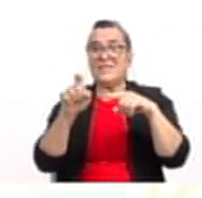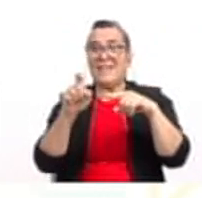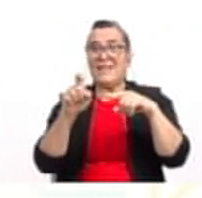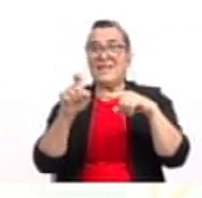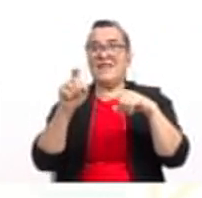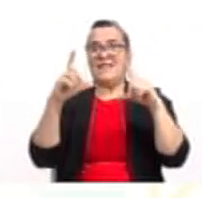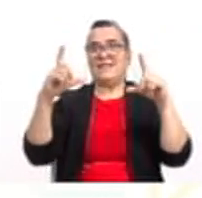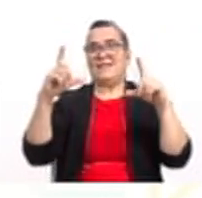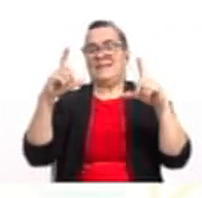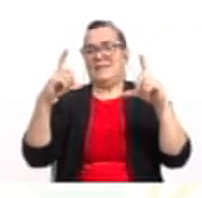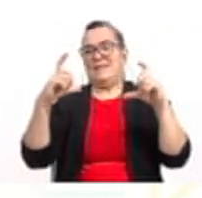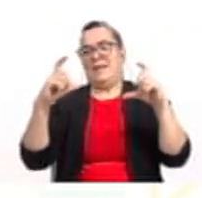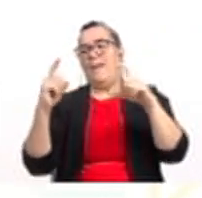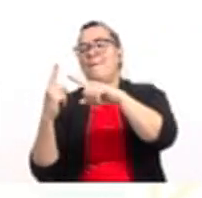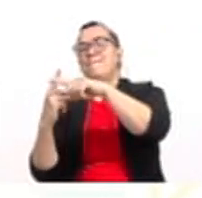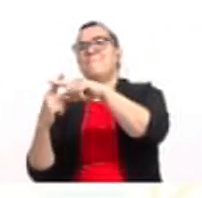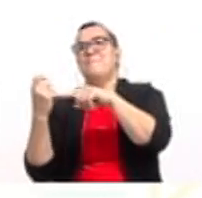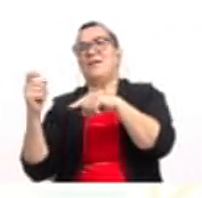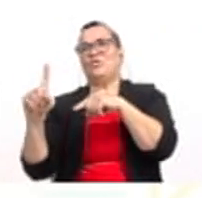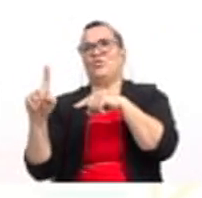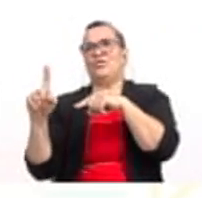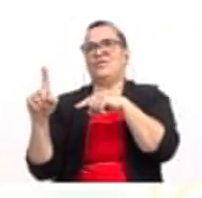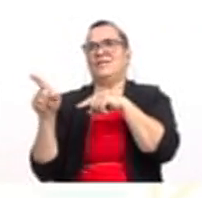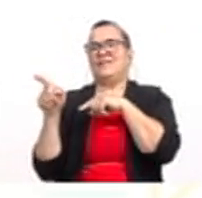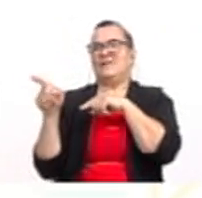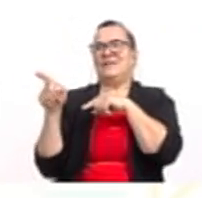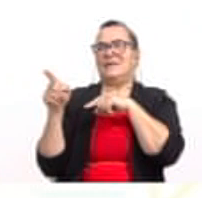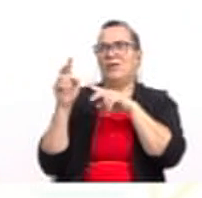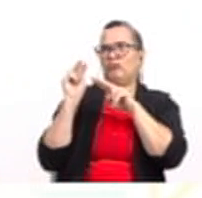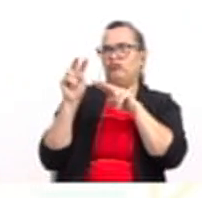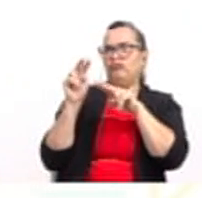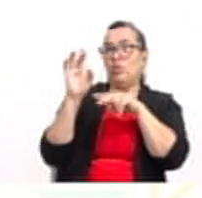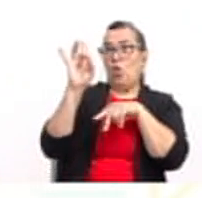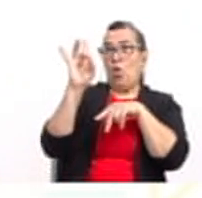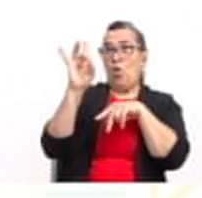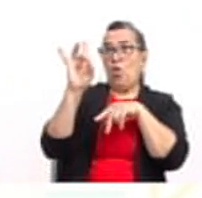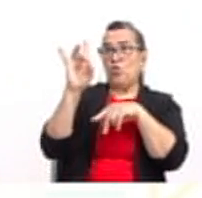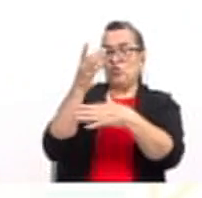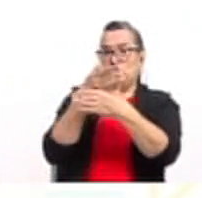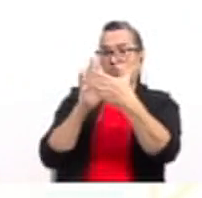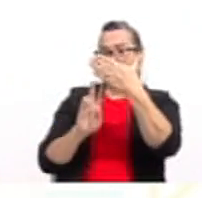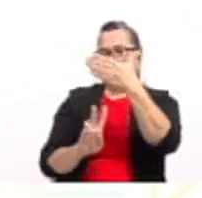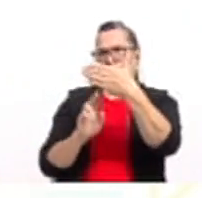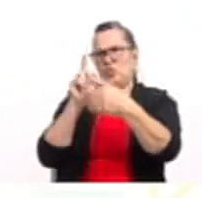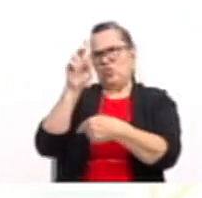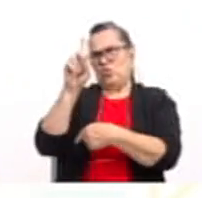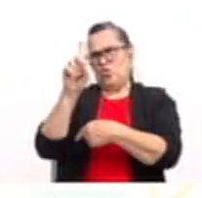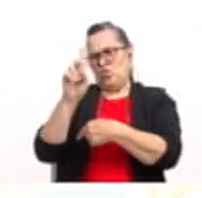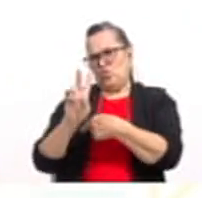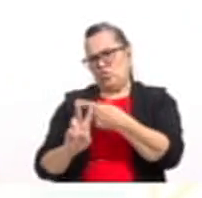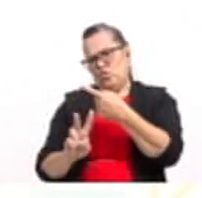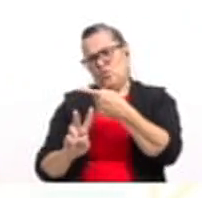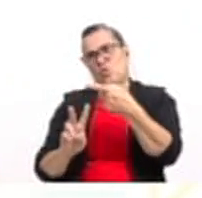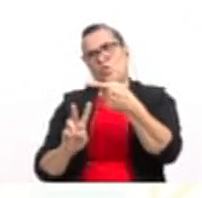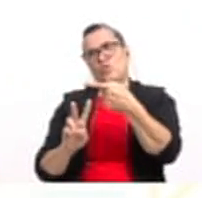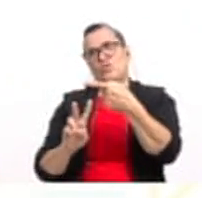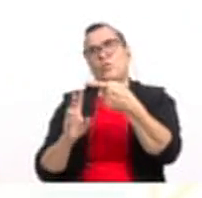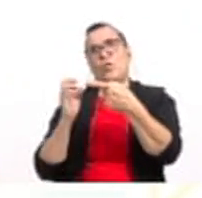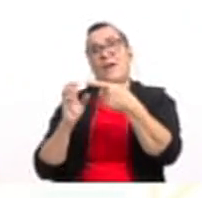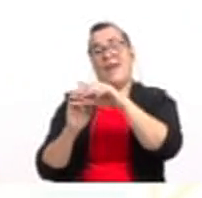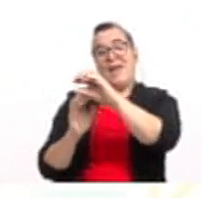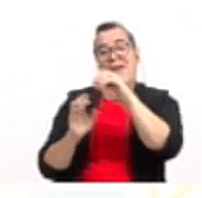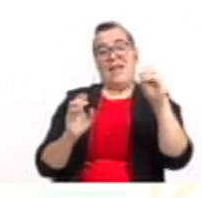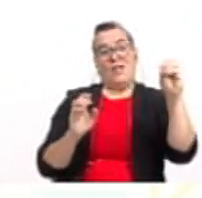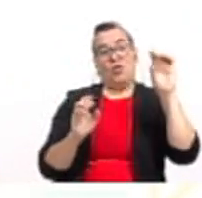Es importante acá que observemos que 8 está dividido por 2, porque lo que hicimos fue sacar a factor común un 2.